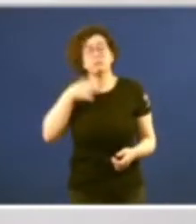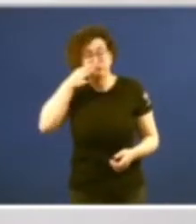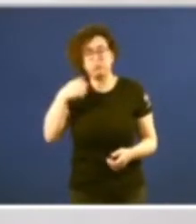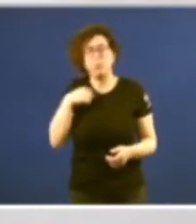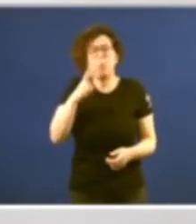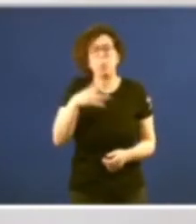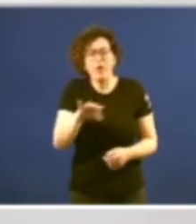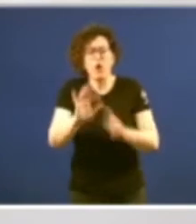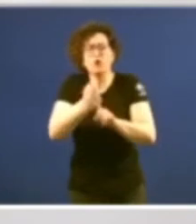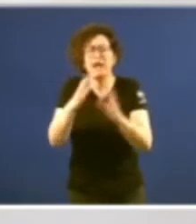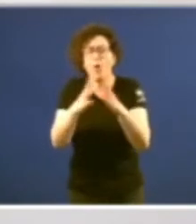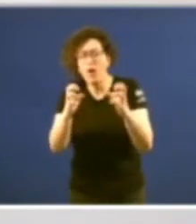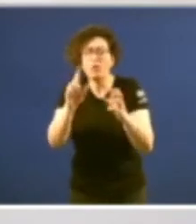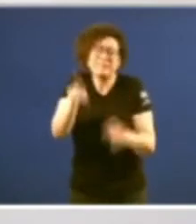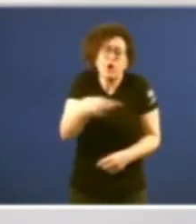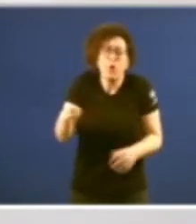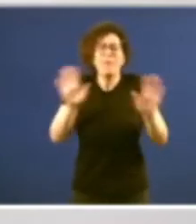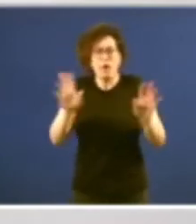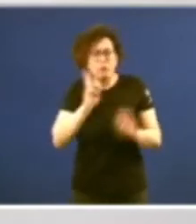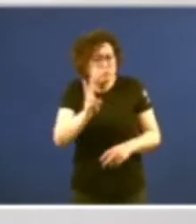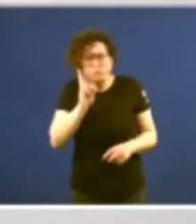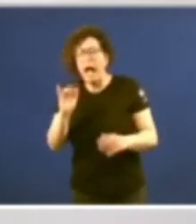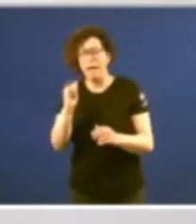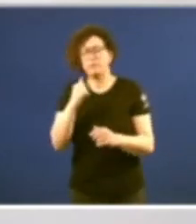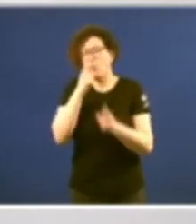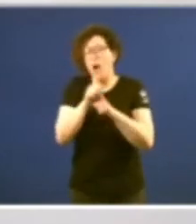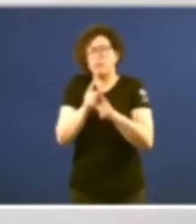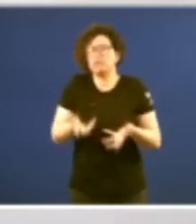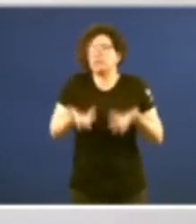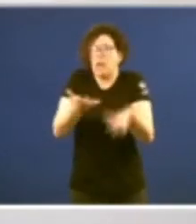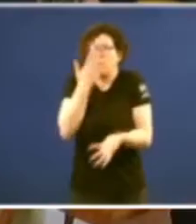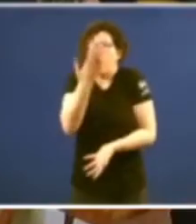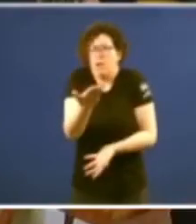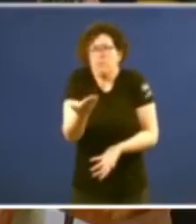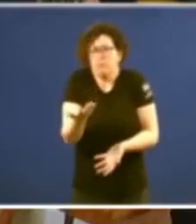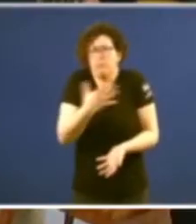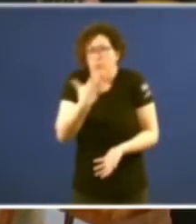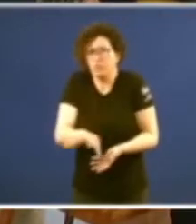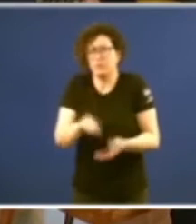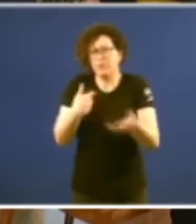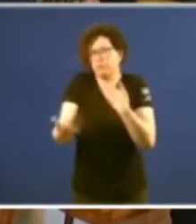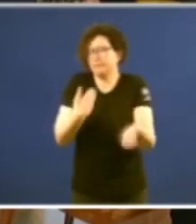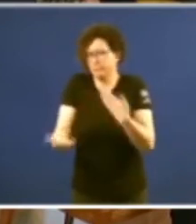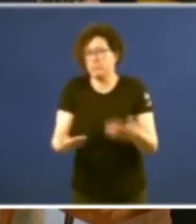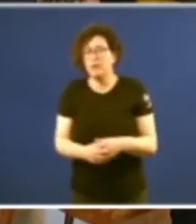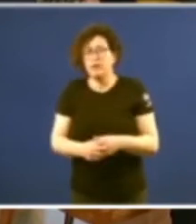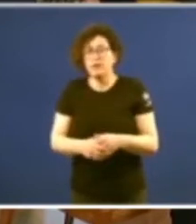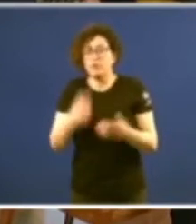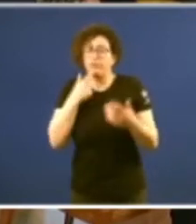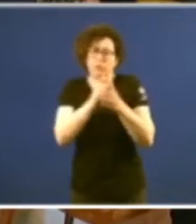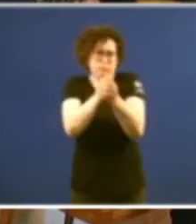pero si percibo sempre a predisposición para elo. Parabéns, señorías, por esta realidade.